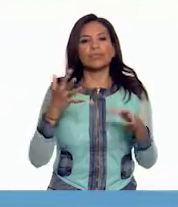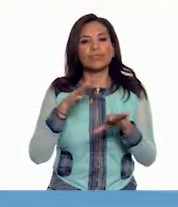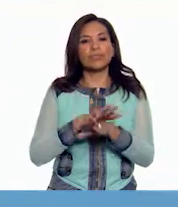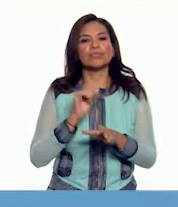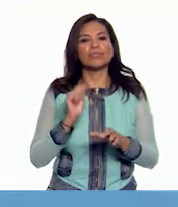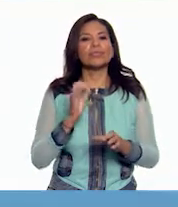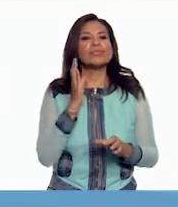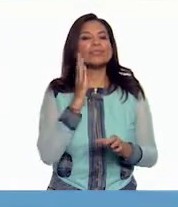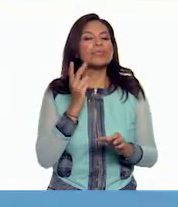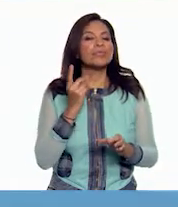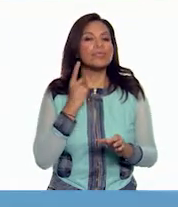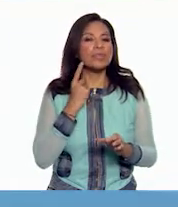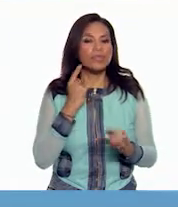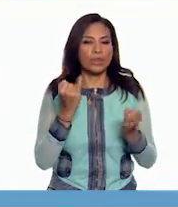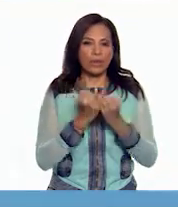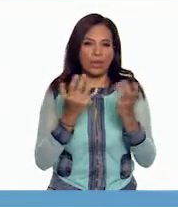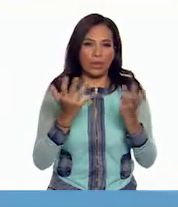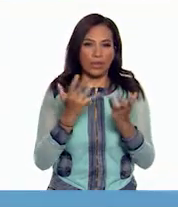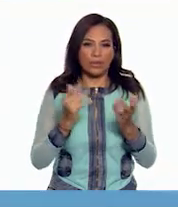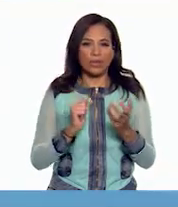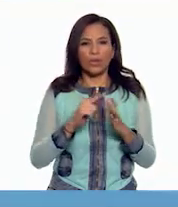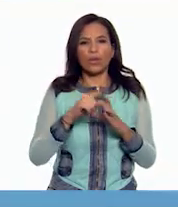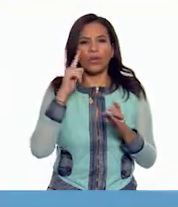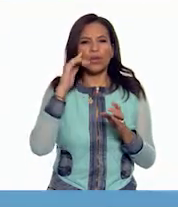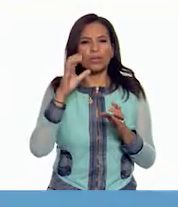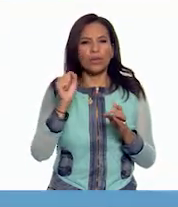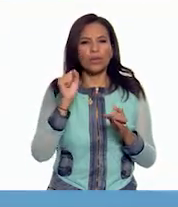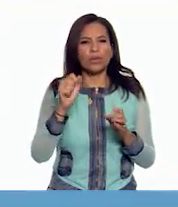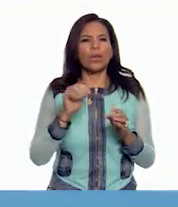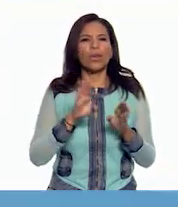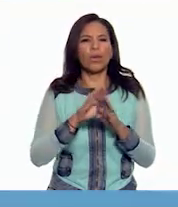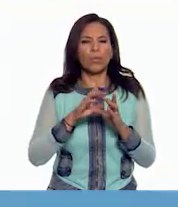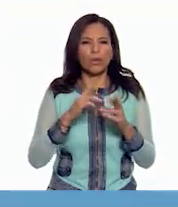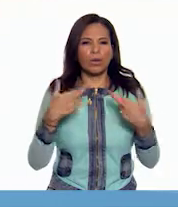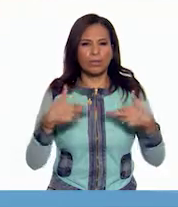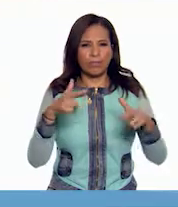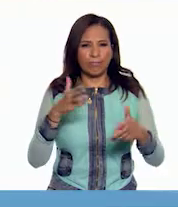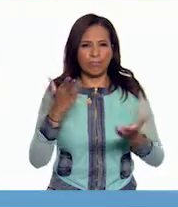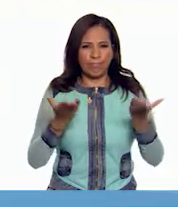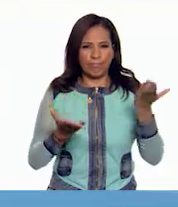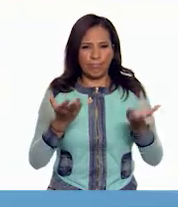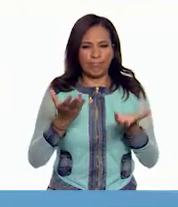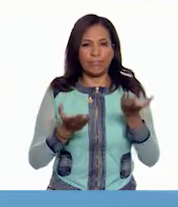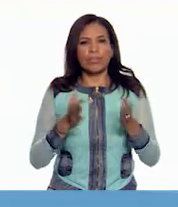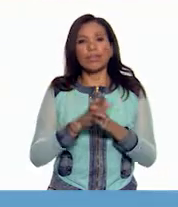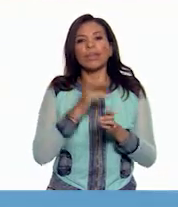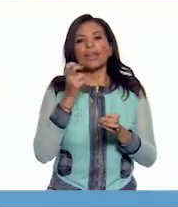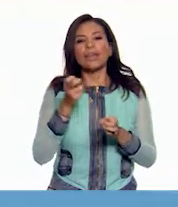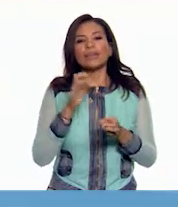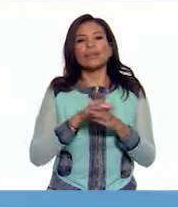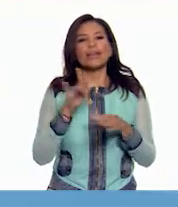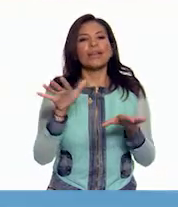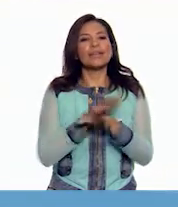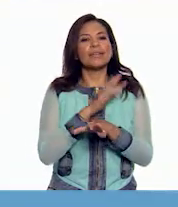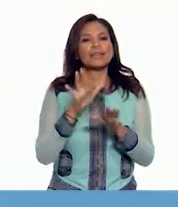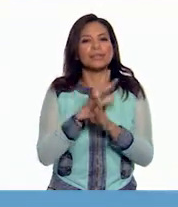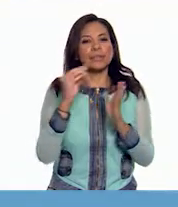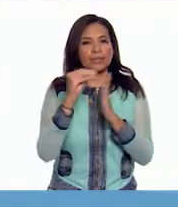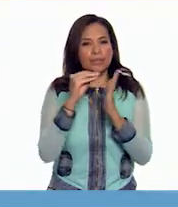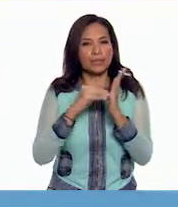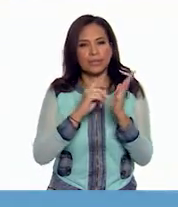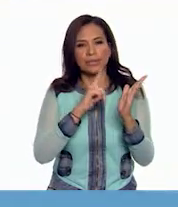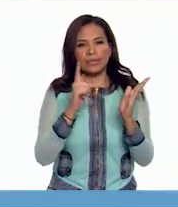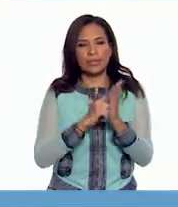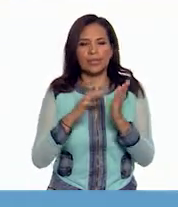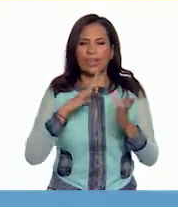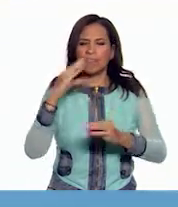de la Cámara de Diputados y se creó el concepto de representación proporcional. Esta reforma se implementó en el contexto de una gran